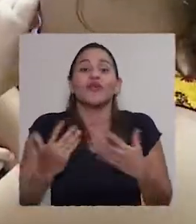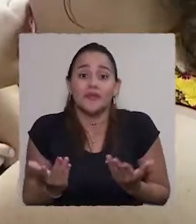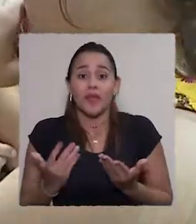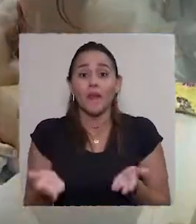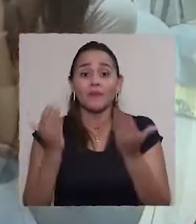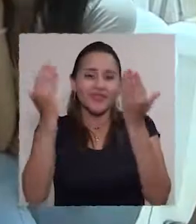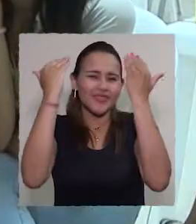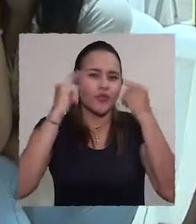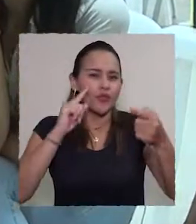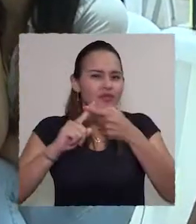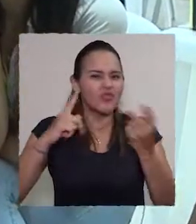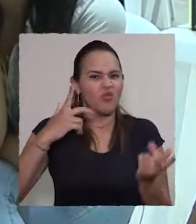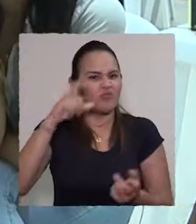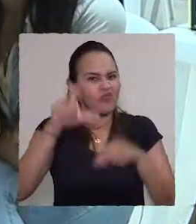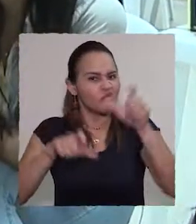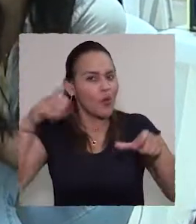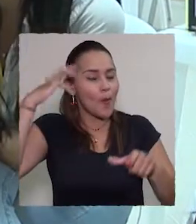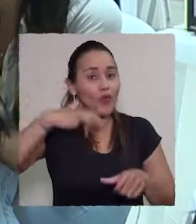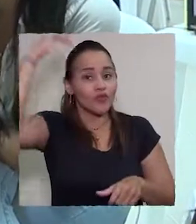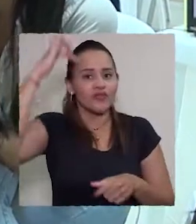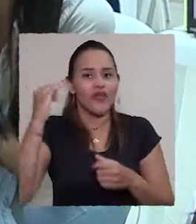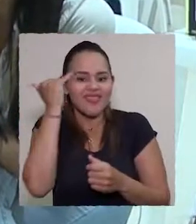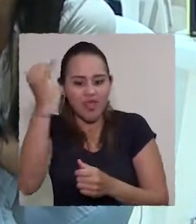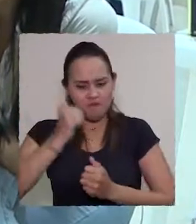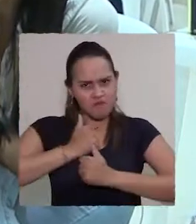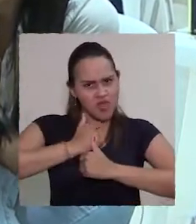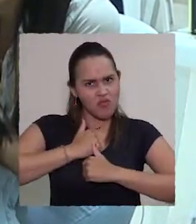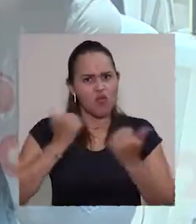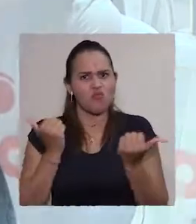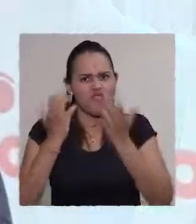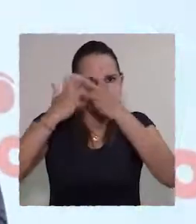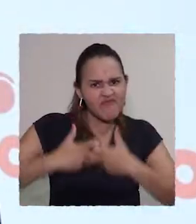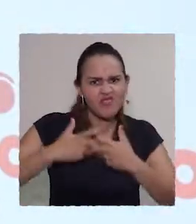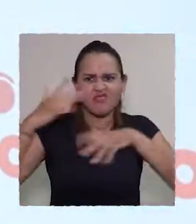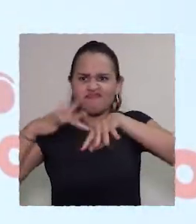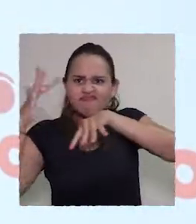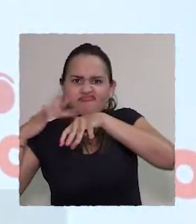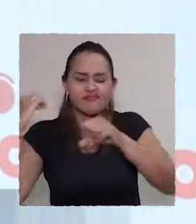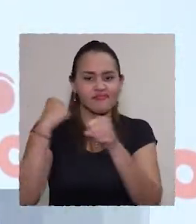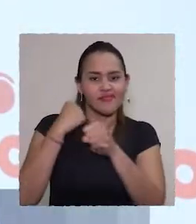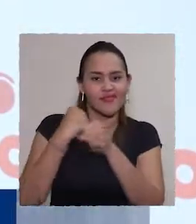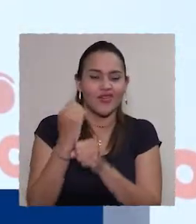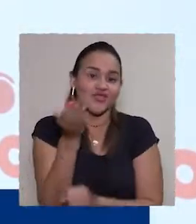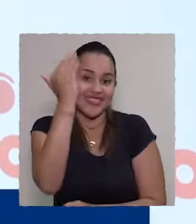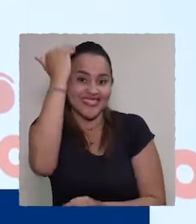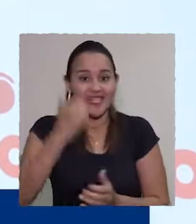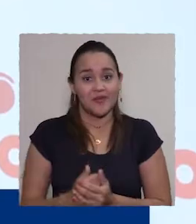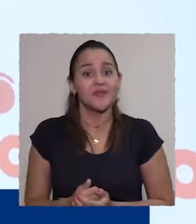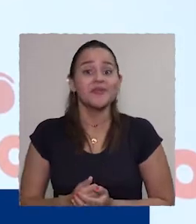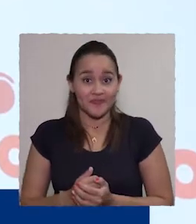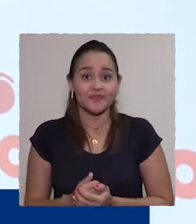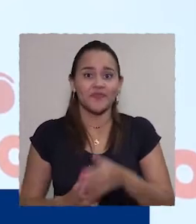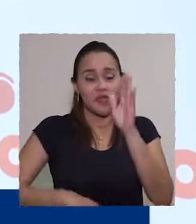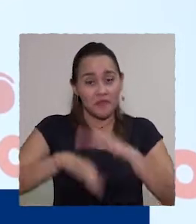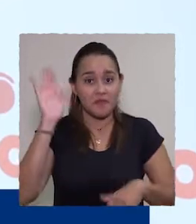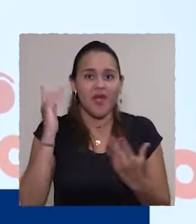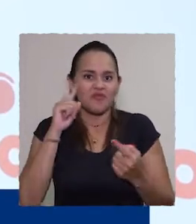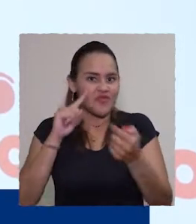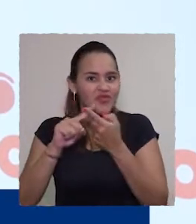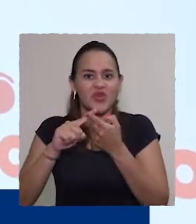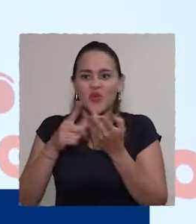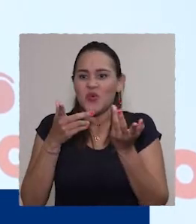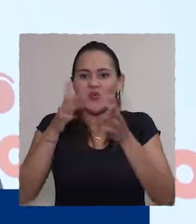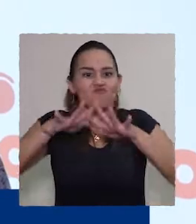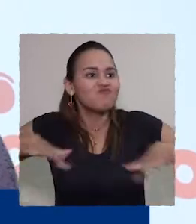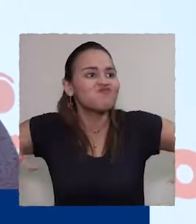profesionales para que se vuelvan emprendedores, para que se vuelvan investigadores. Comienza una transformación en el mercado, en la